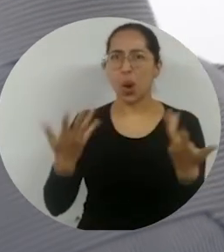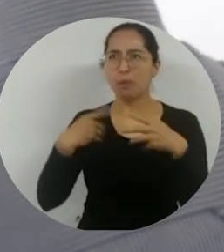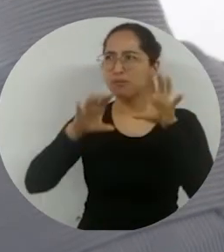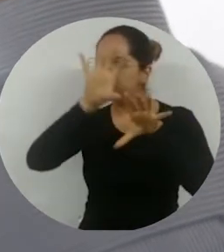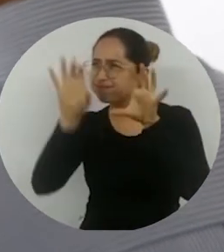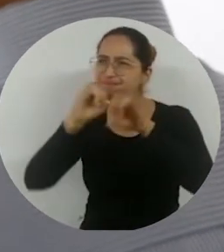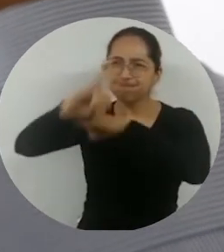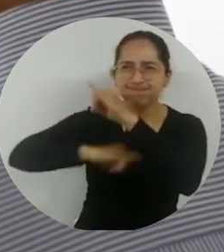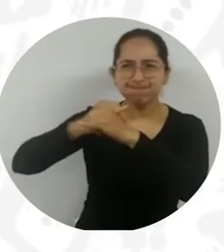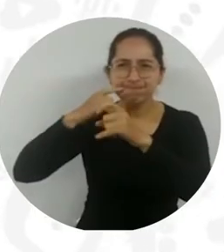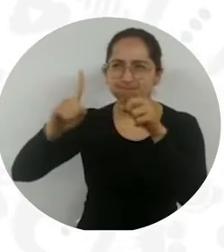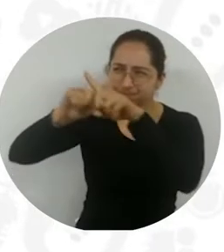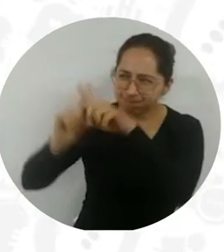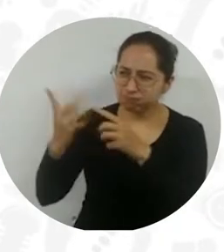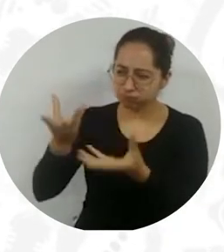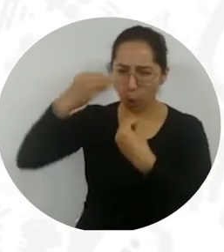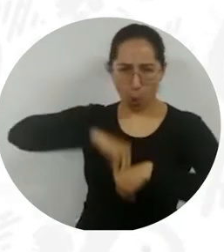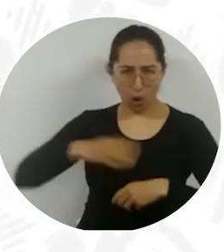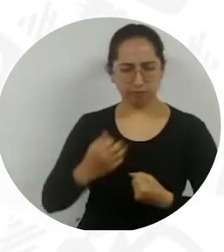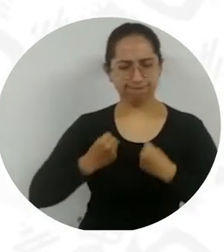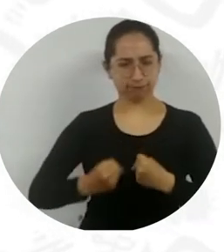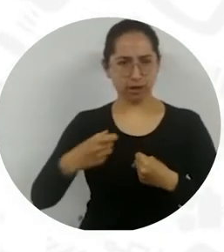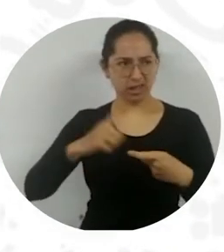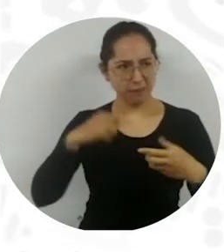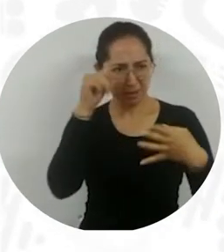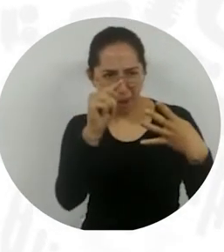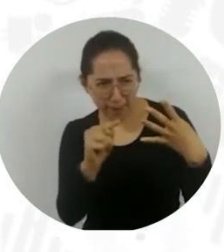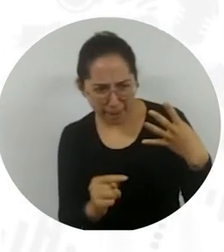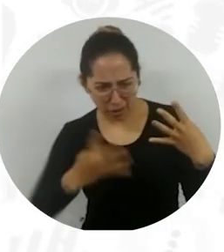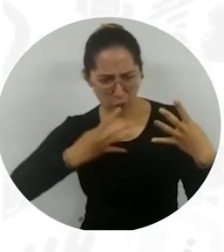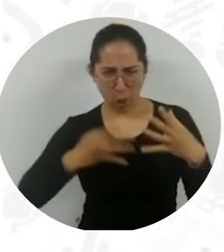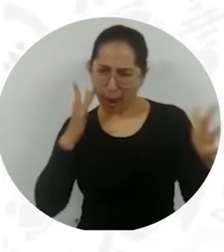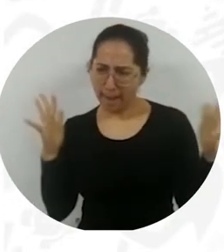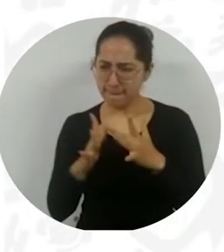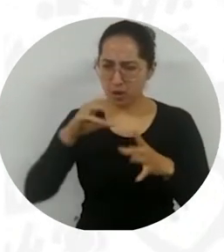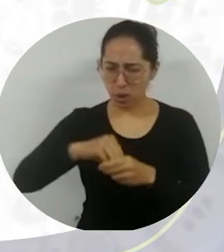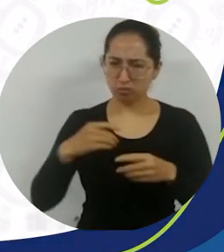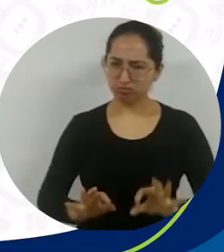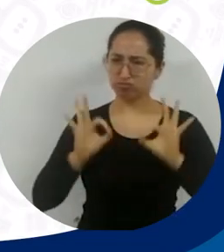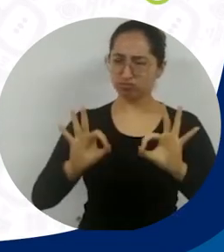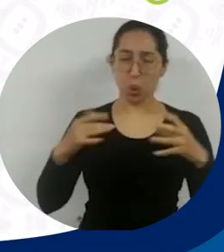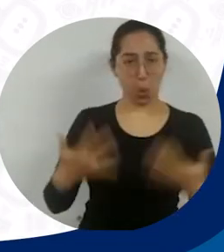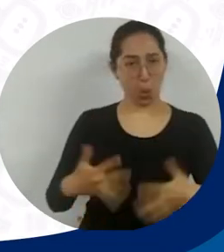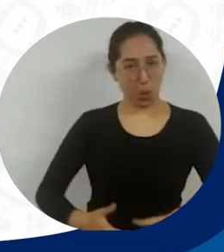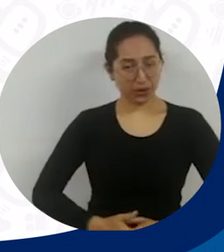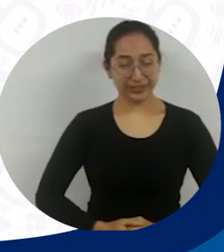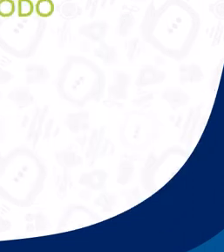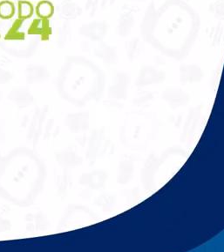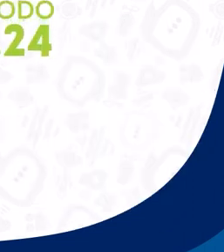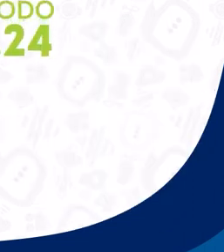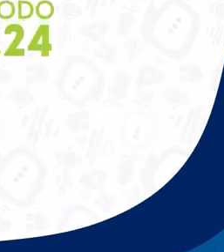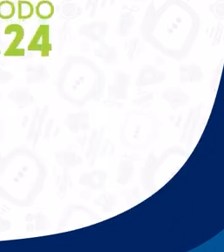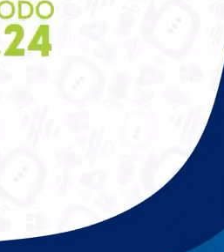privado y educativo, le permitieron alcanzar esta importante designación que enorgullece a la institución. Aún